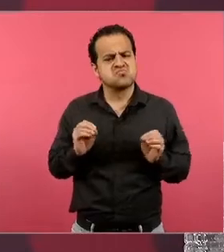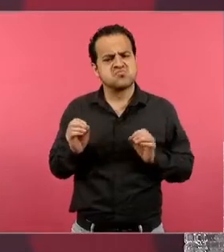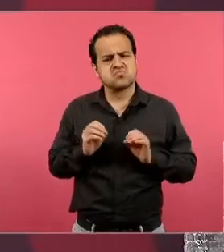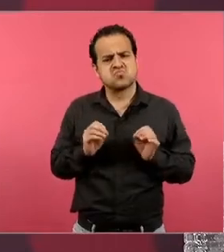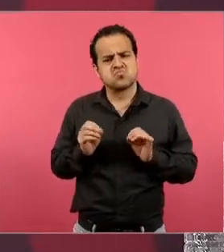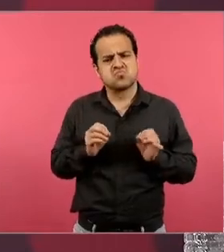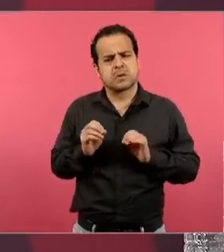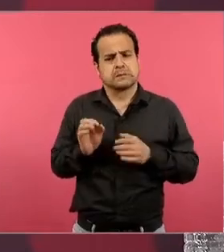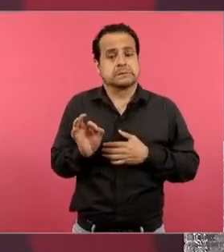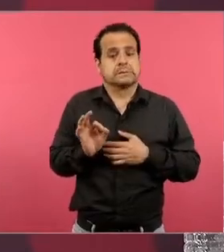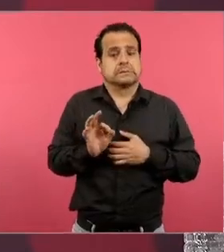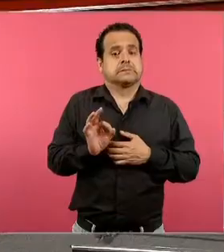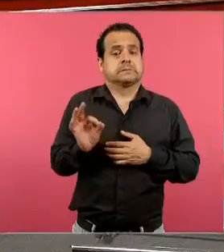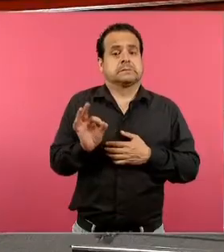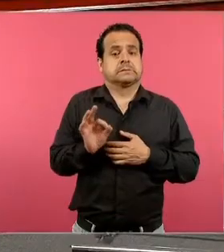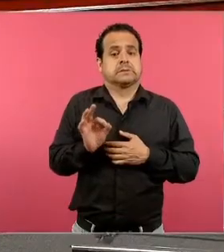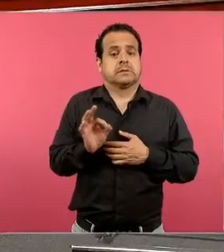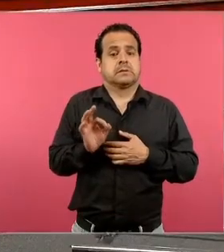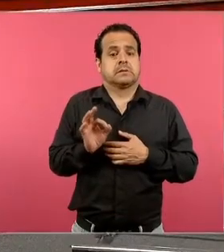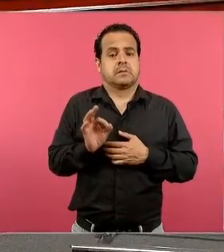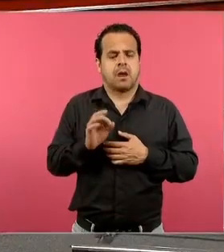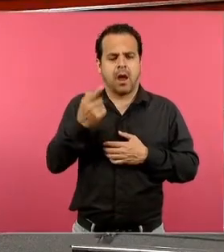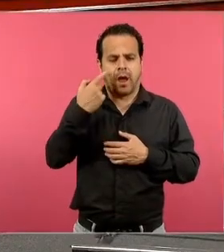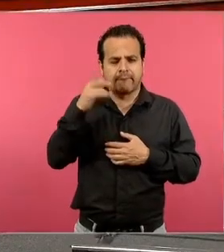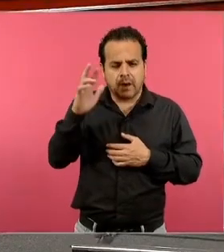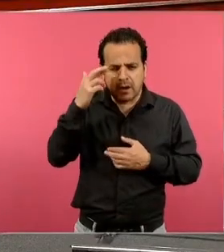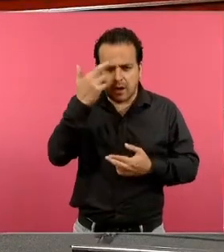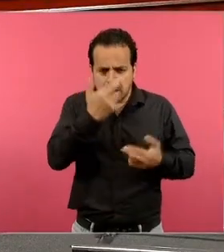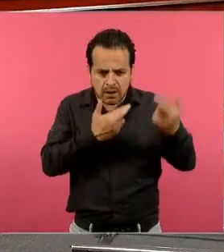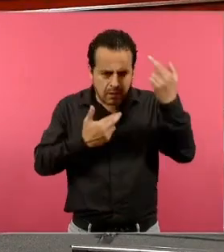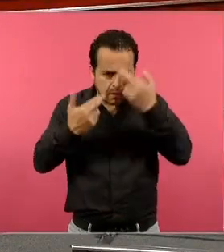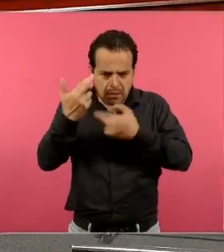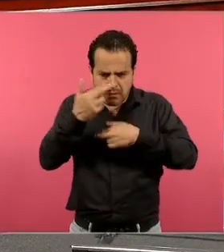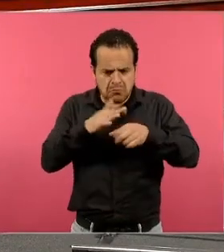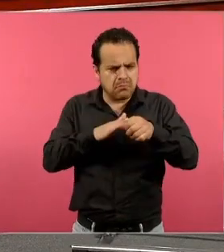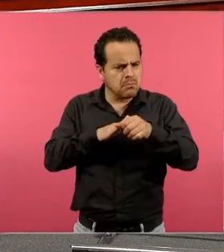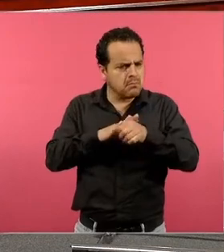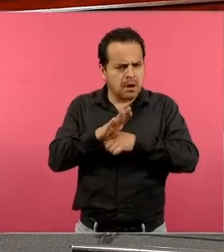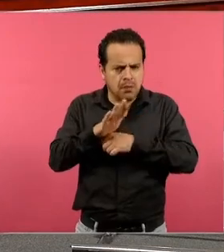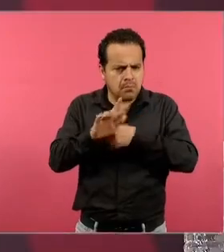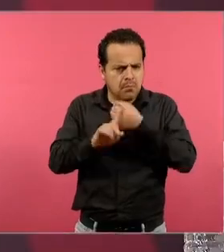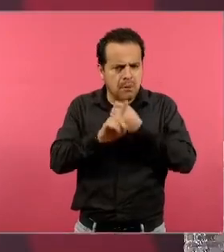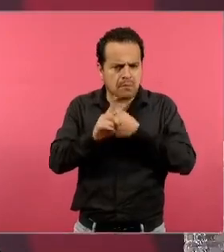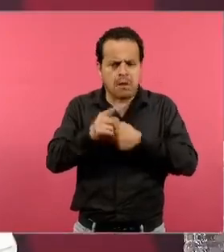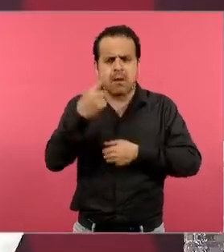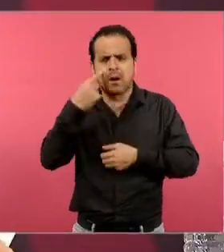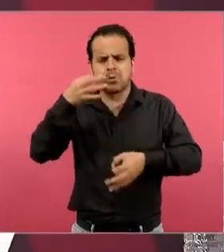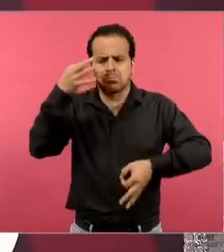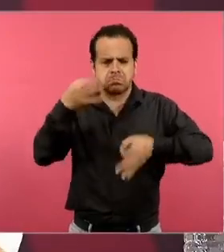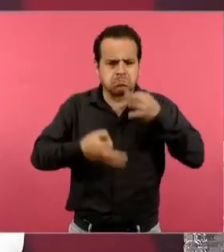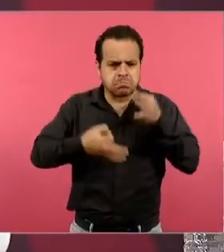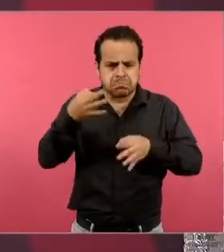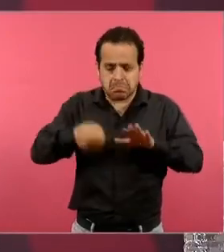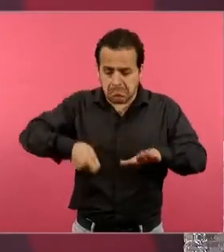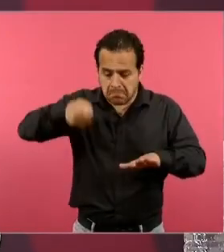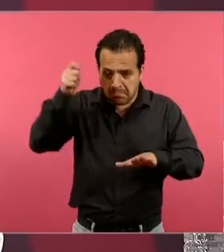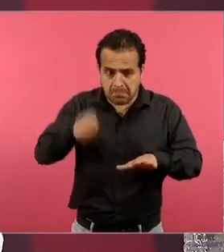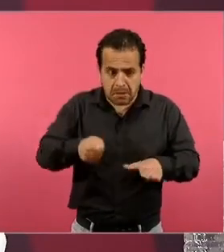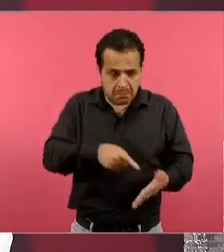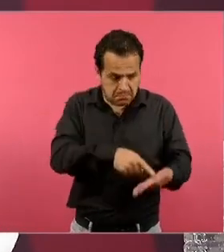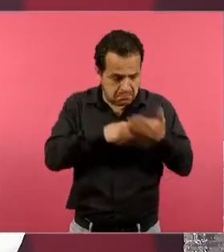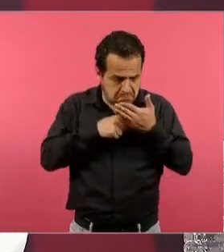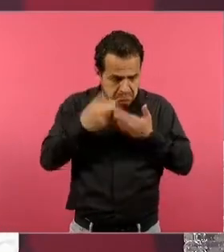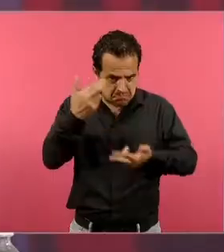que plantea la juez o el juez que haya acordado eso. Y entonces, como siempre, conforme a derecho, vamos a atender lo que